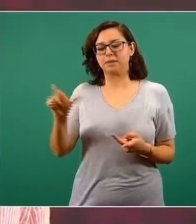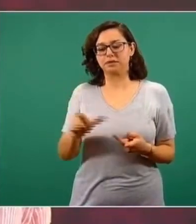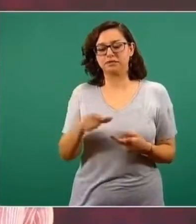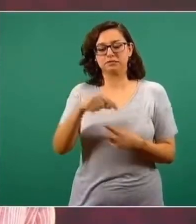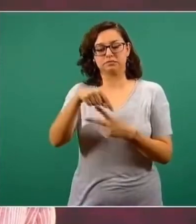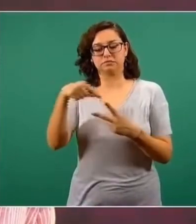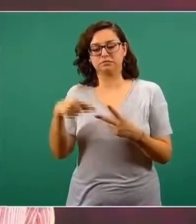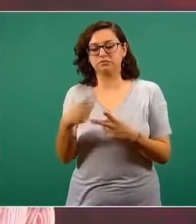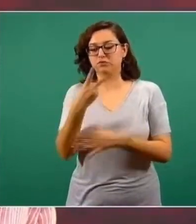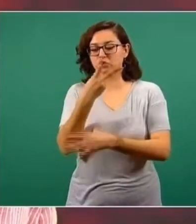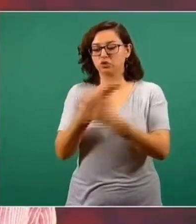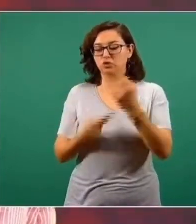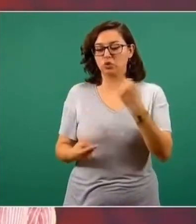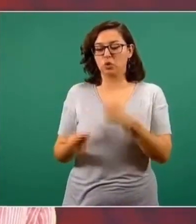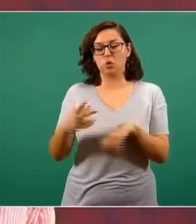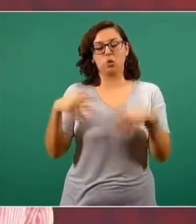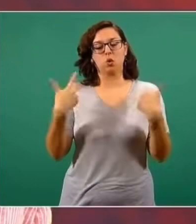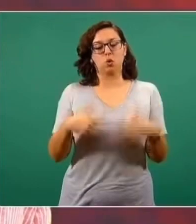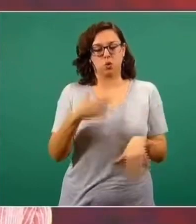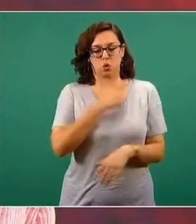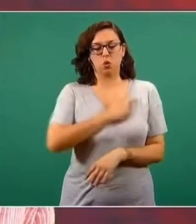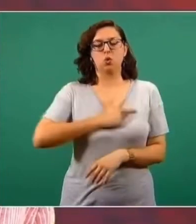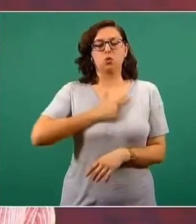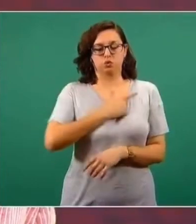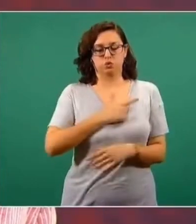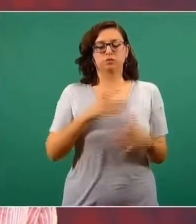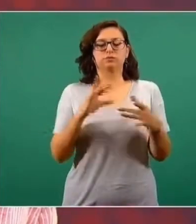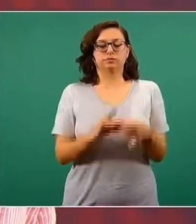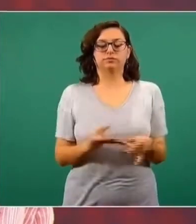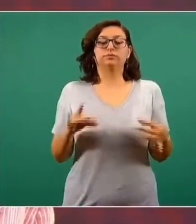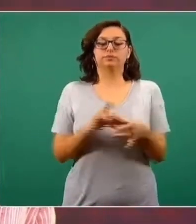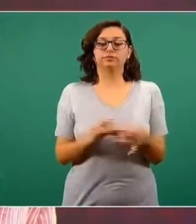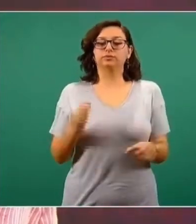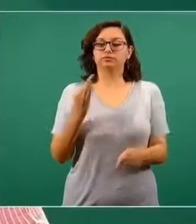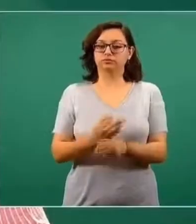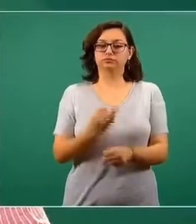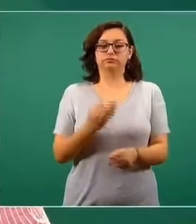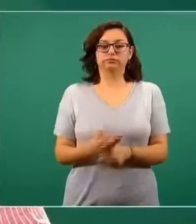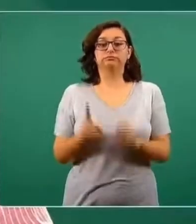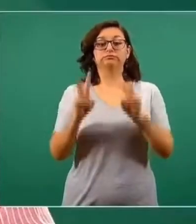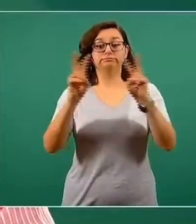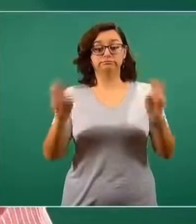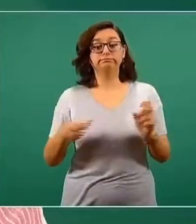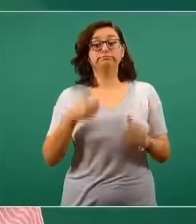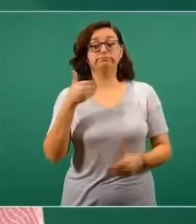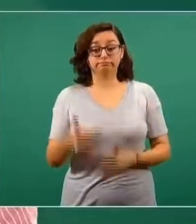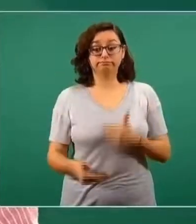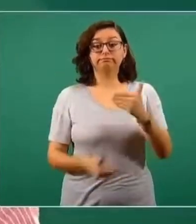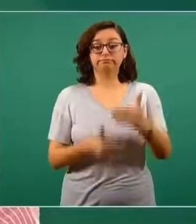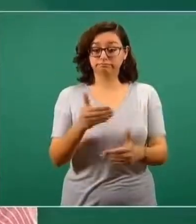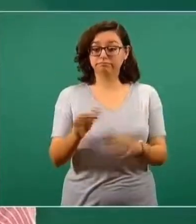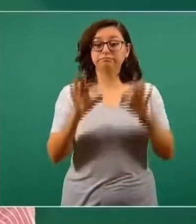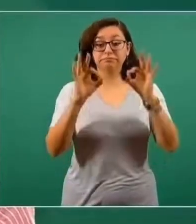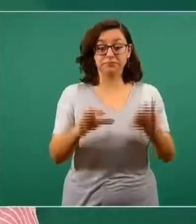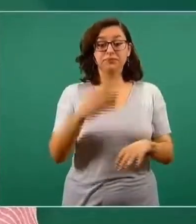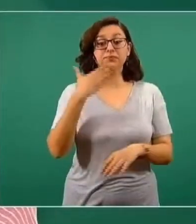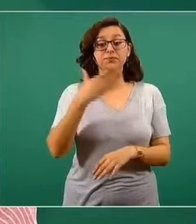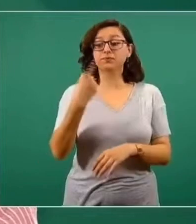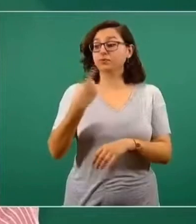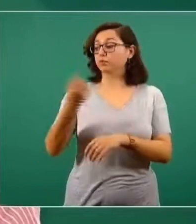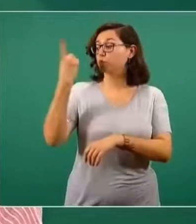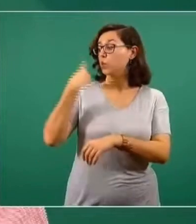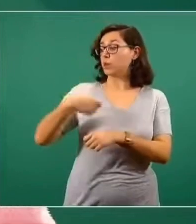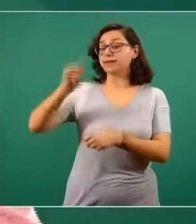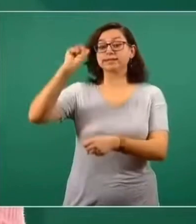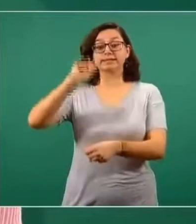uno de los elementos estratégicos en los que estamos avanzando también muy bien. La semana pasada se firmó un